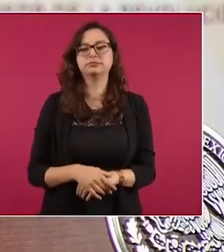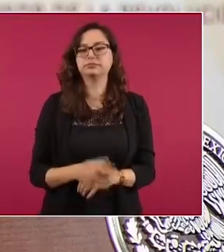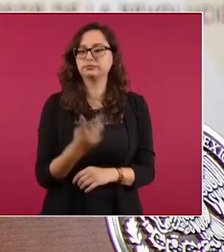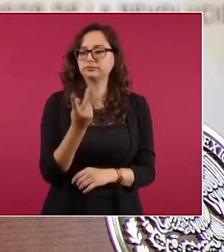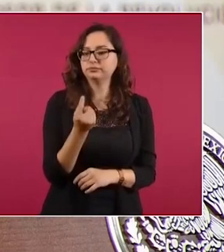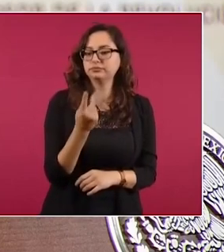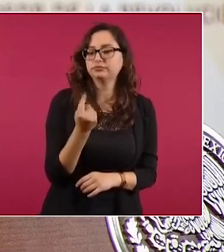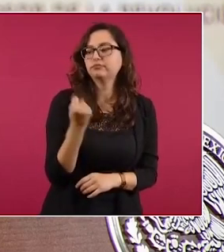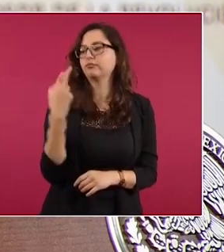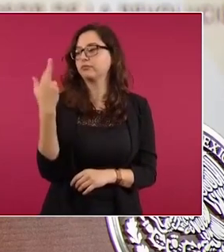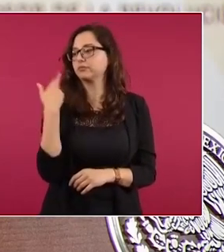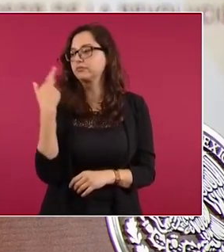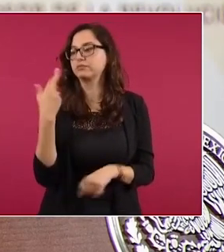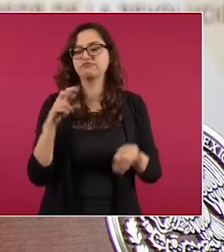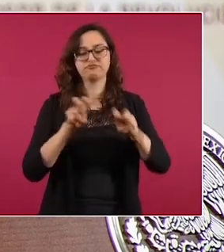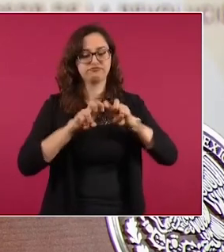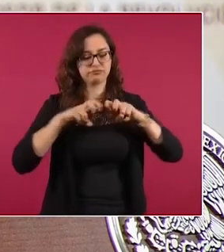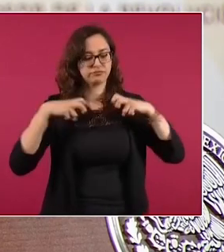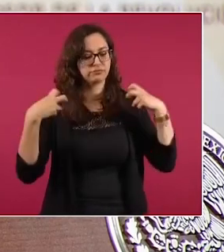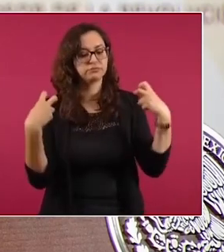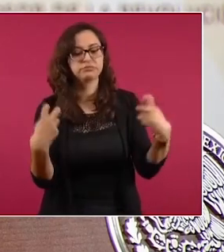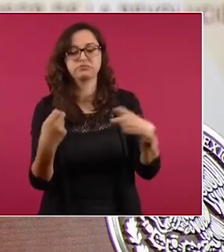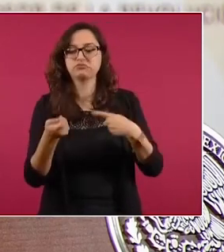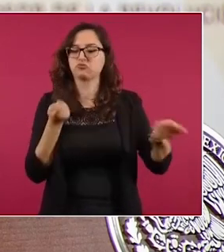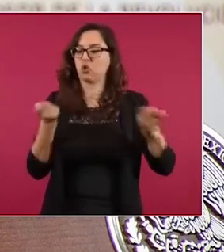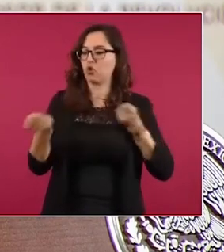¿Cómo se llama tercer grado? ¿Todavía existe?